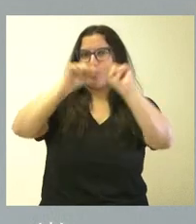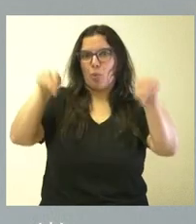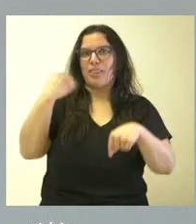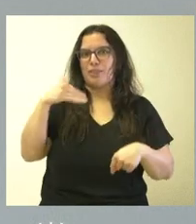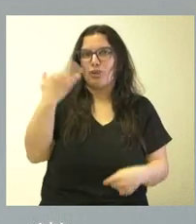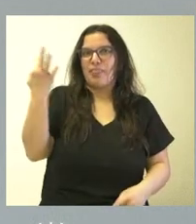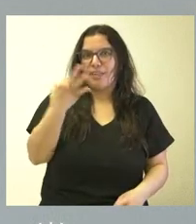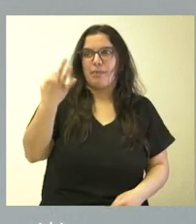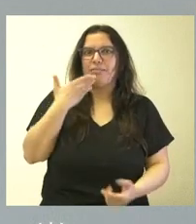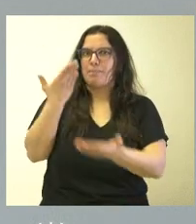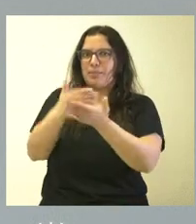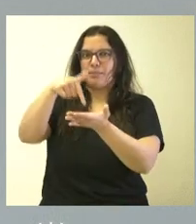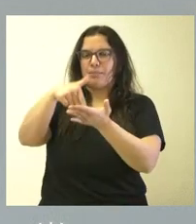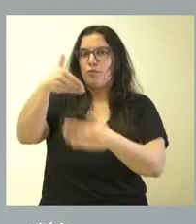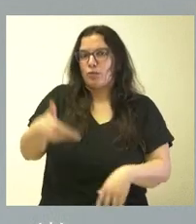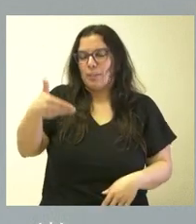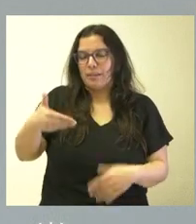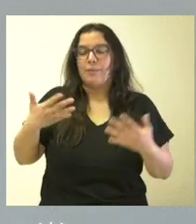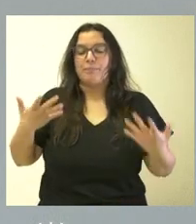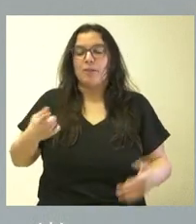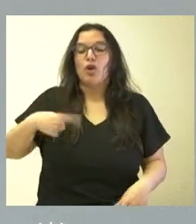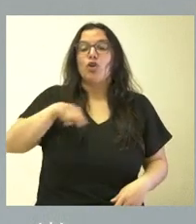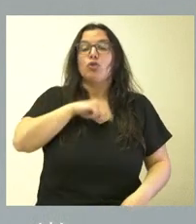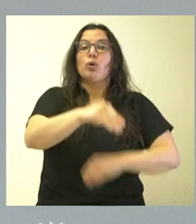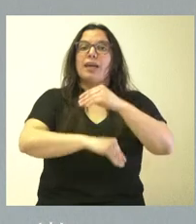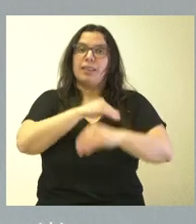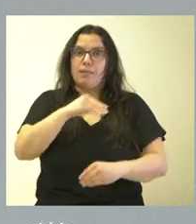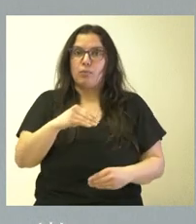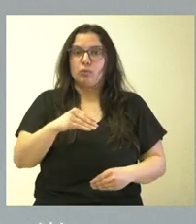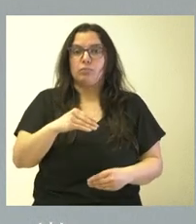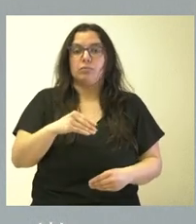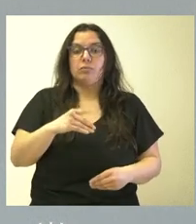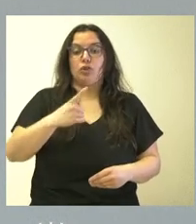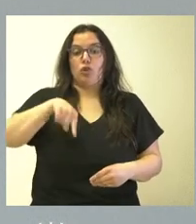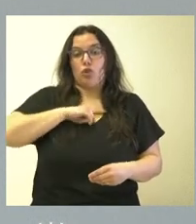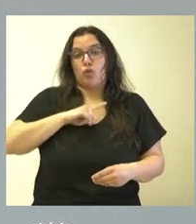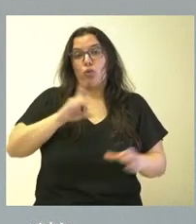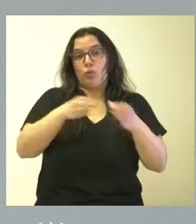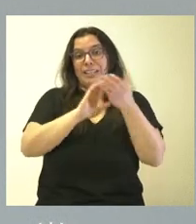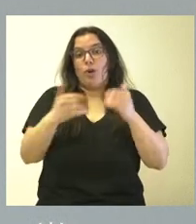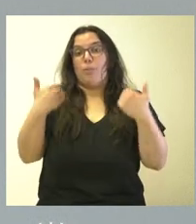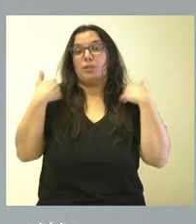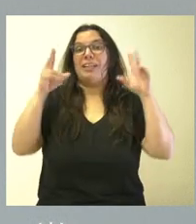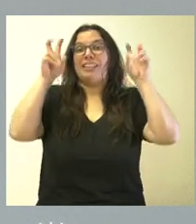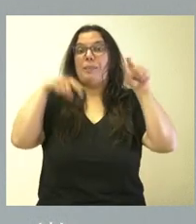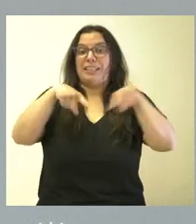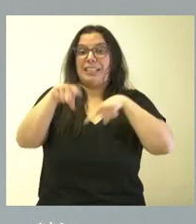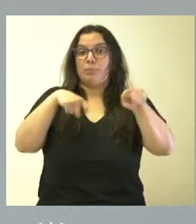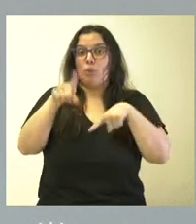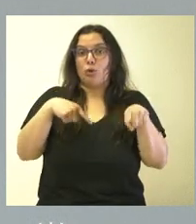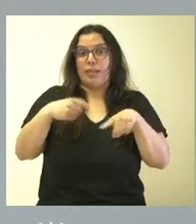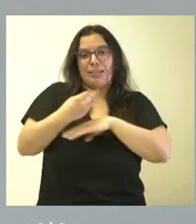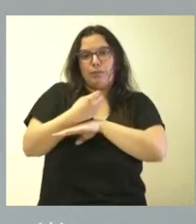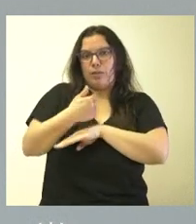Soria. una demanda fundamental. ¿Qué hacemos nosotros? Nosotros nos corresponde desde el punto de vista del transporte, no el transporte ferroviario, que es